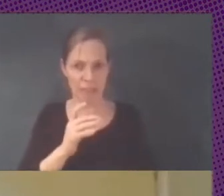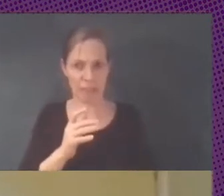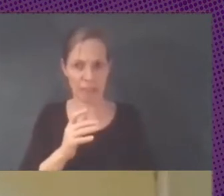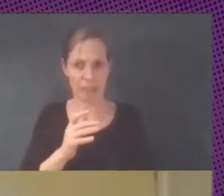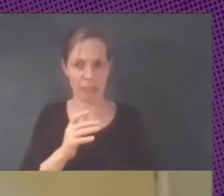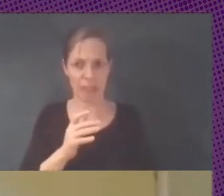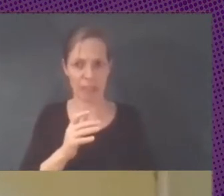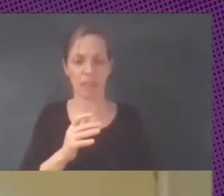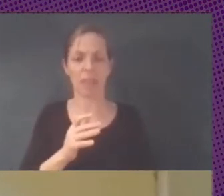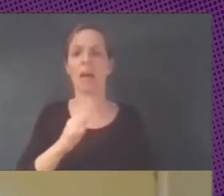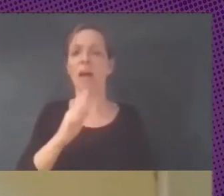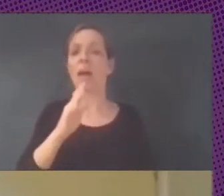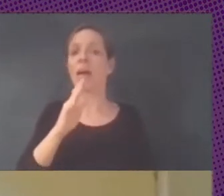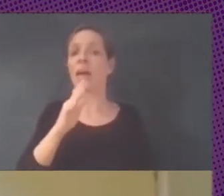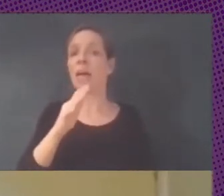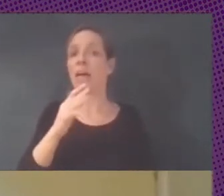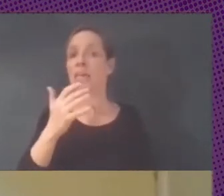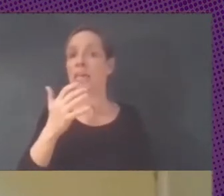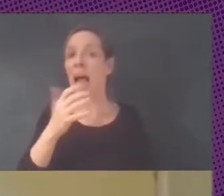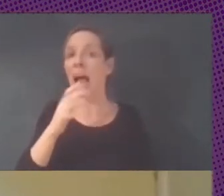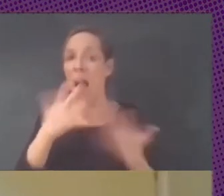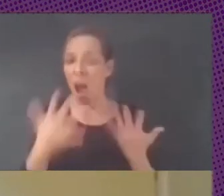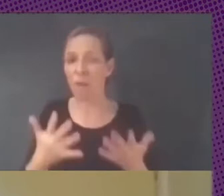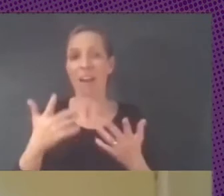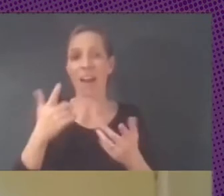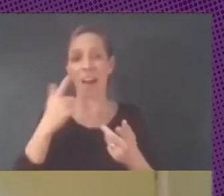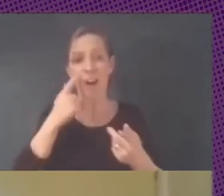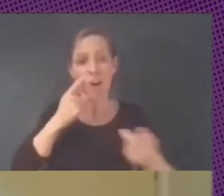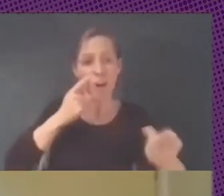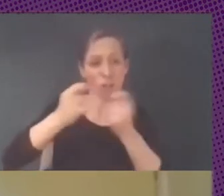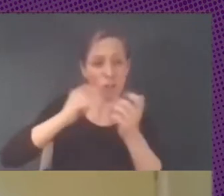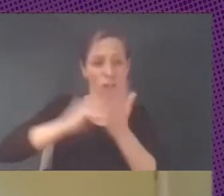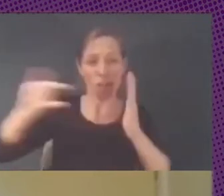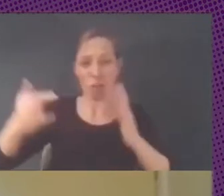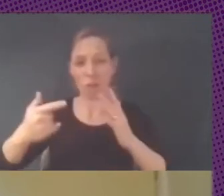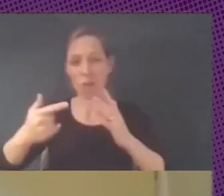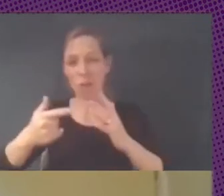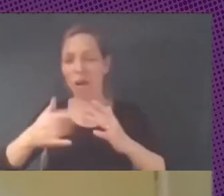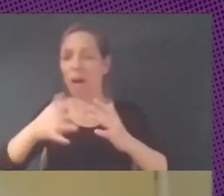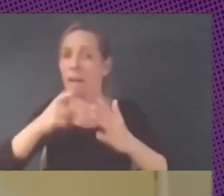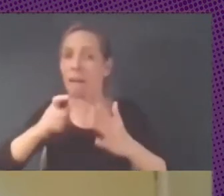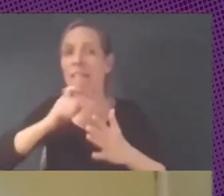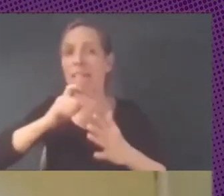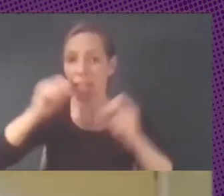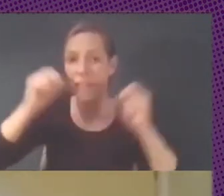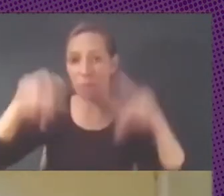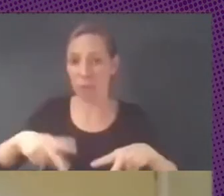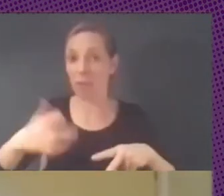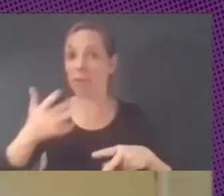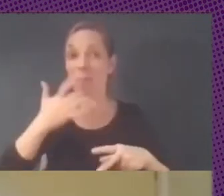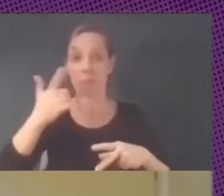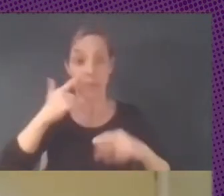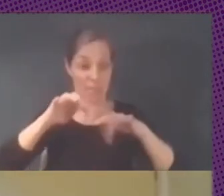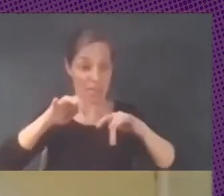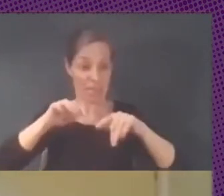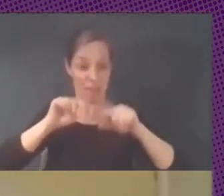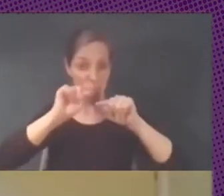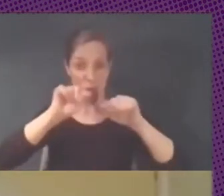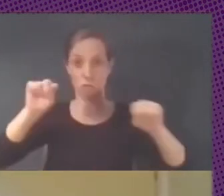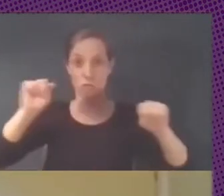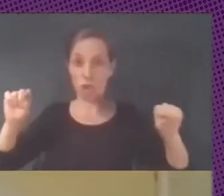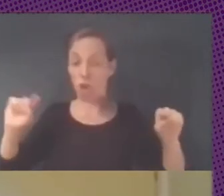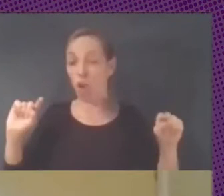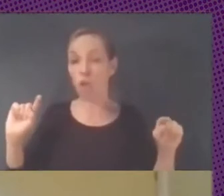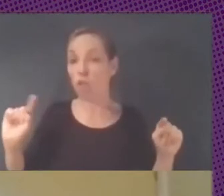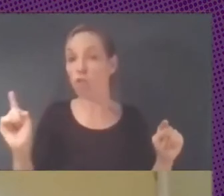control tecnológico si miramos todos los equipos que tenemos alrededor vamos a ver que no